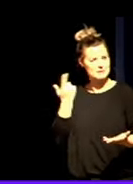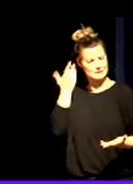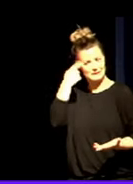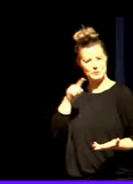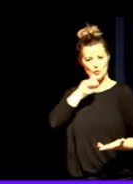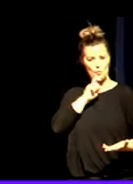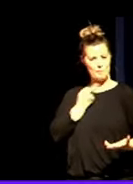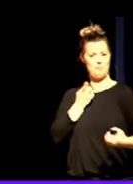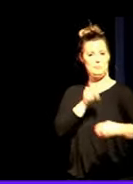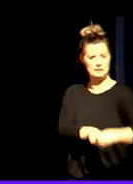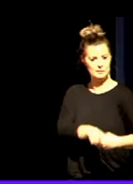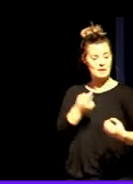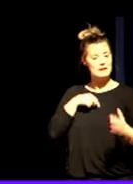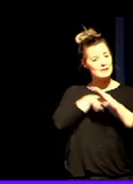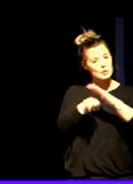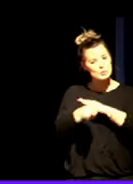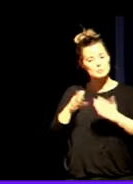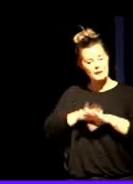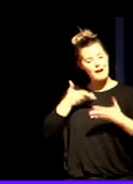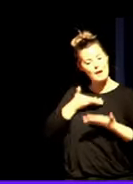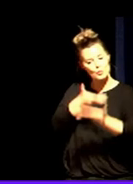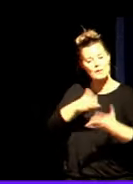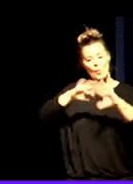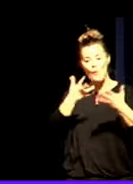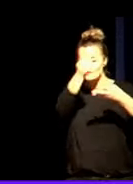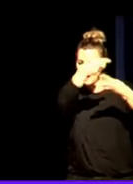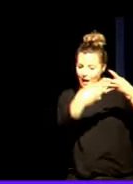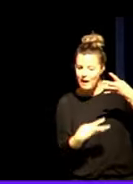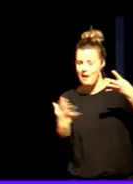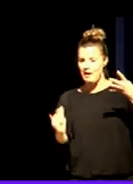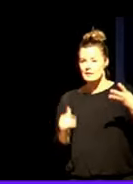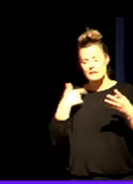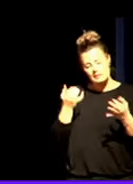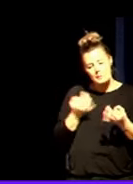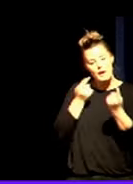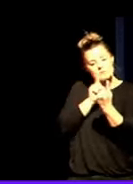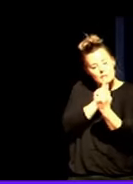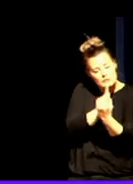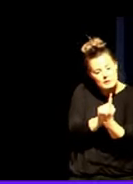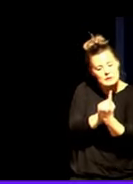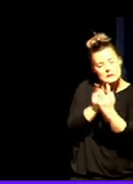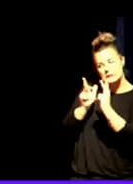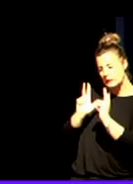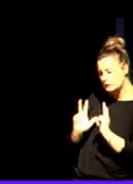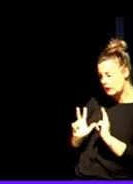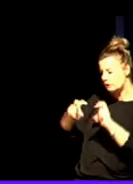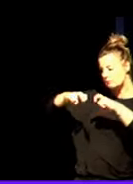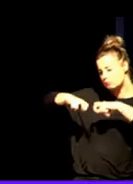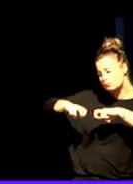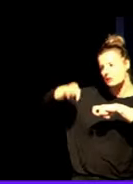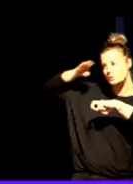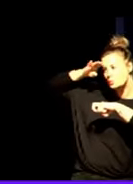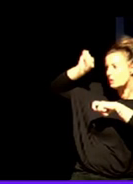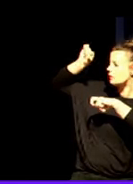tenemos que saber qué recursos de ayuda existen, tenemos que saber acercarnos y escuchar, sentarnos a esa persona que